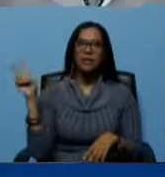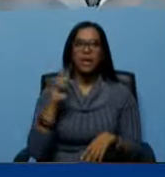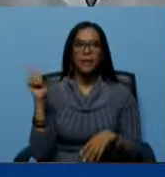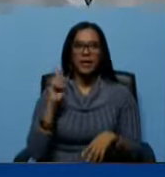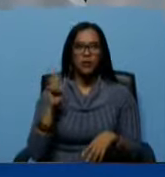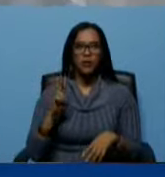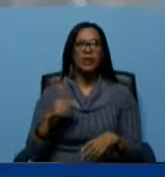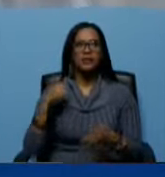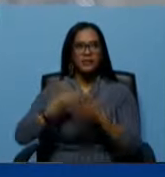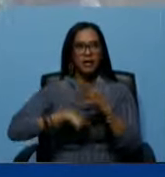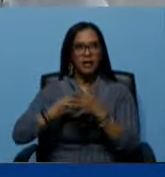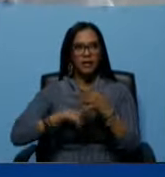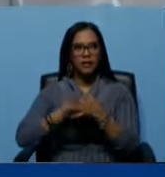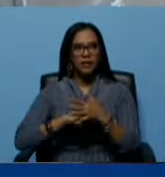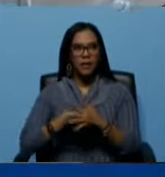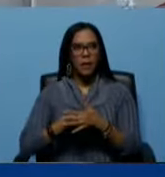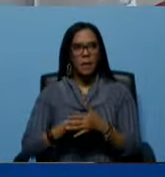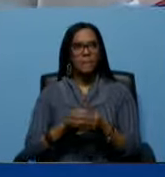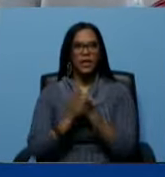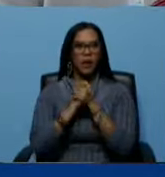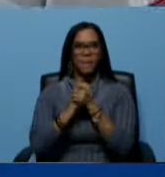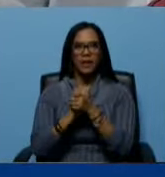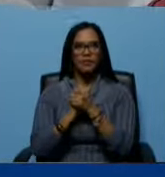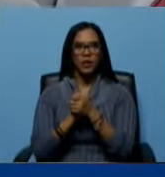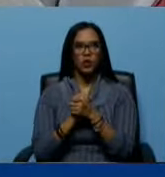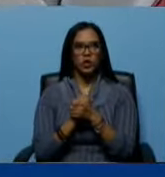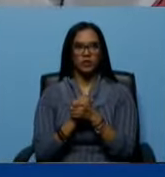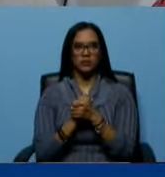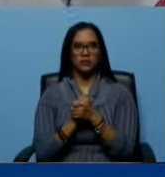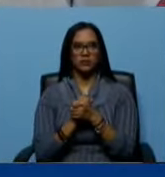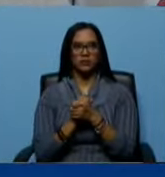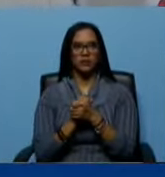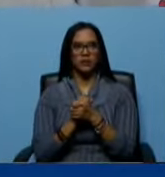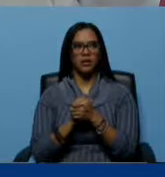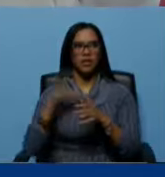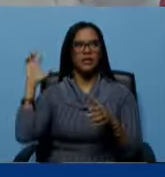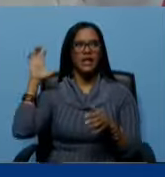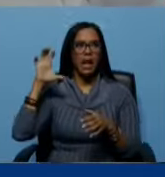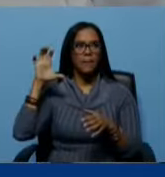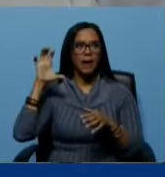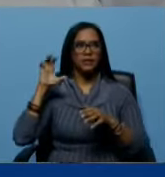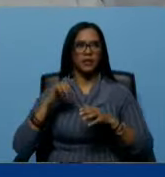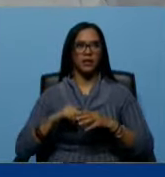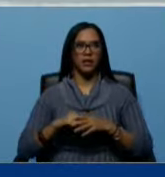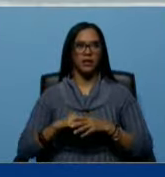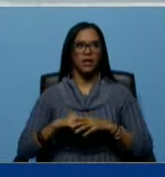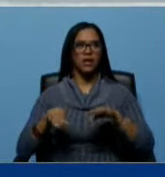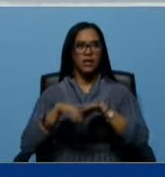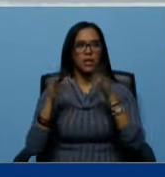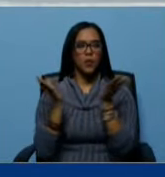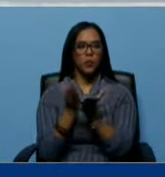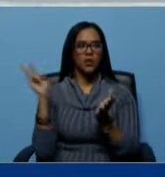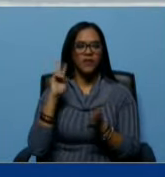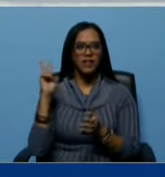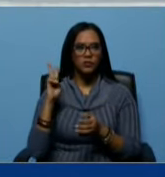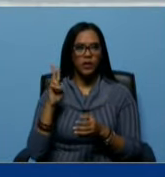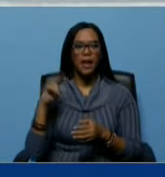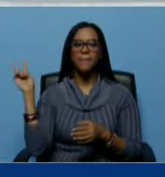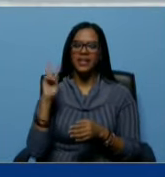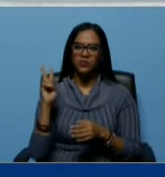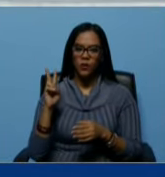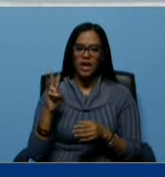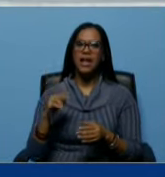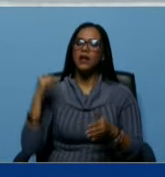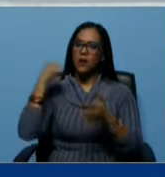está dando una batalla mis compatriotas de la patria grande y del mundo en Venezuela se está dando una batalla